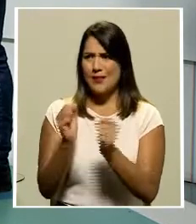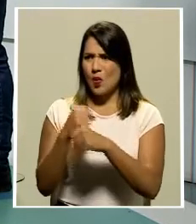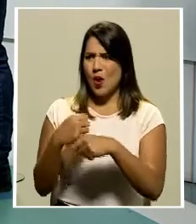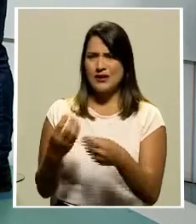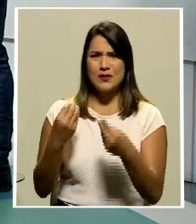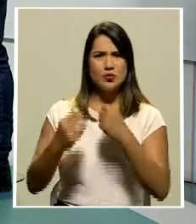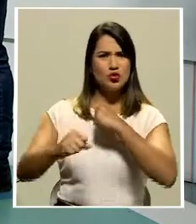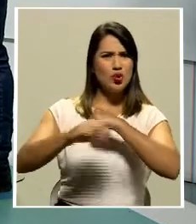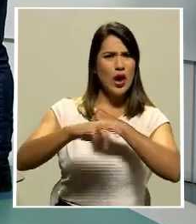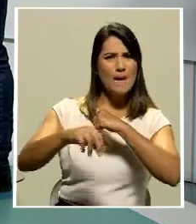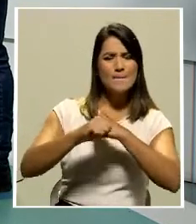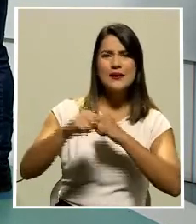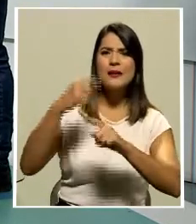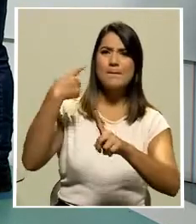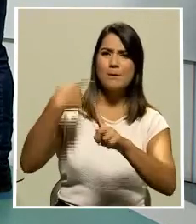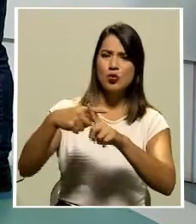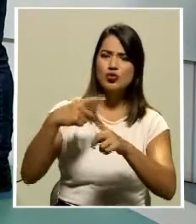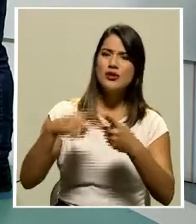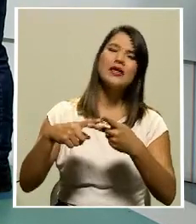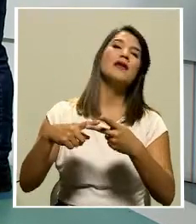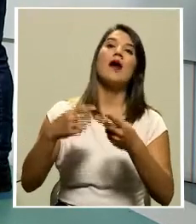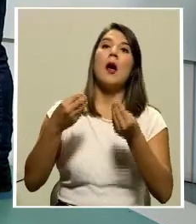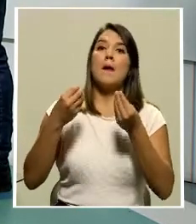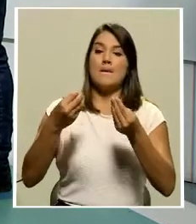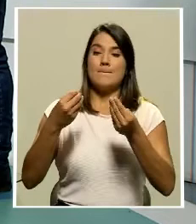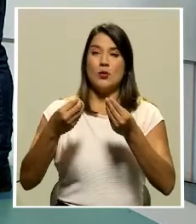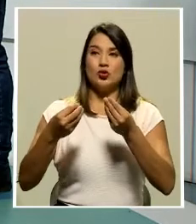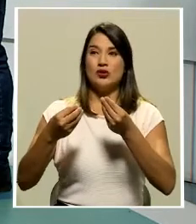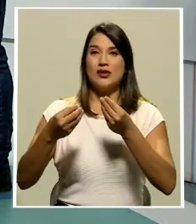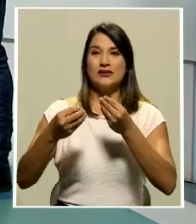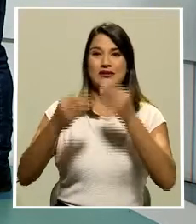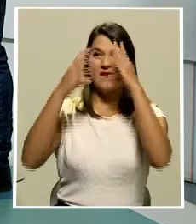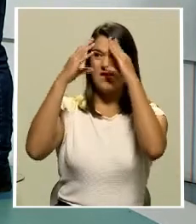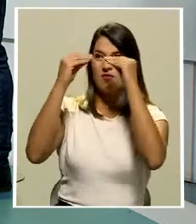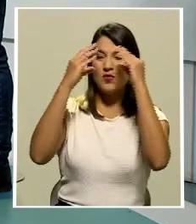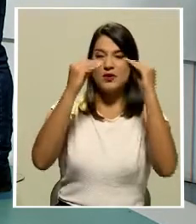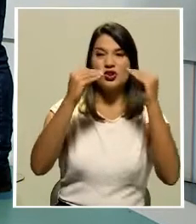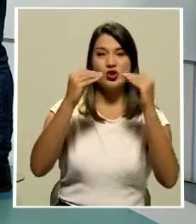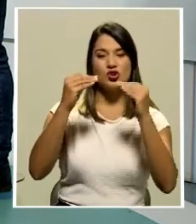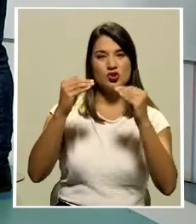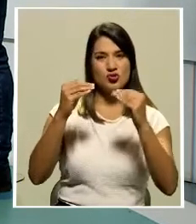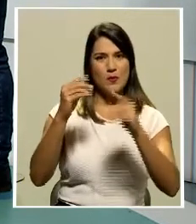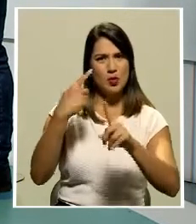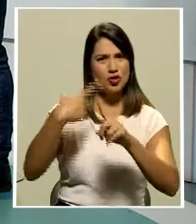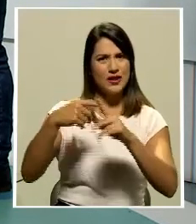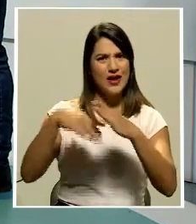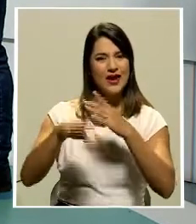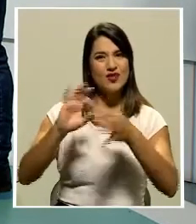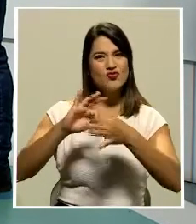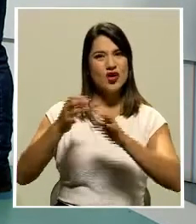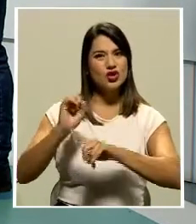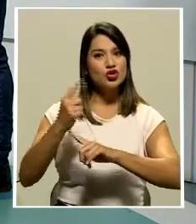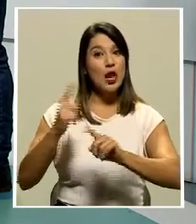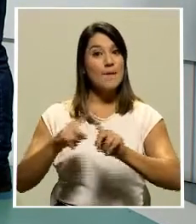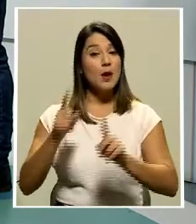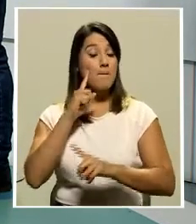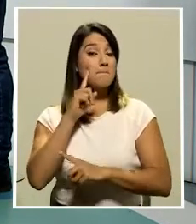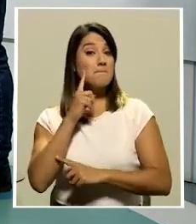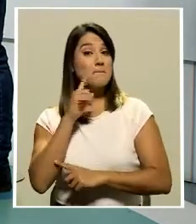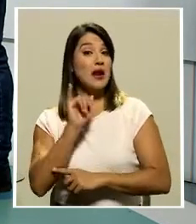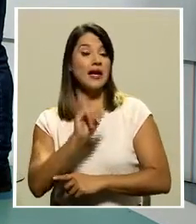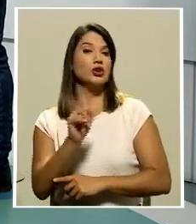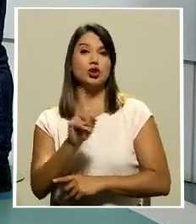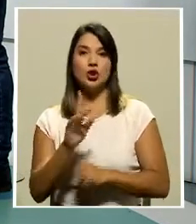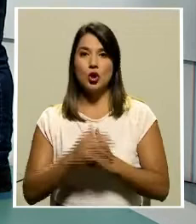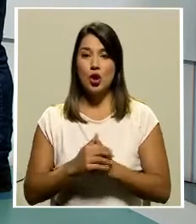positivas que tienen mucho movimiento en redes sociales, pero para esto no. El martes los dos equipos